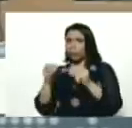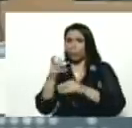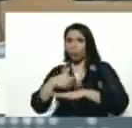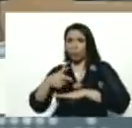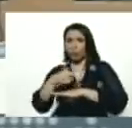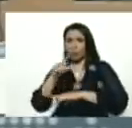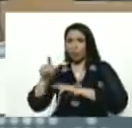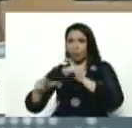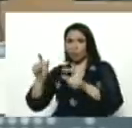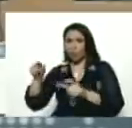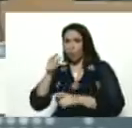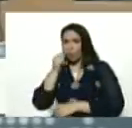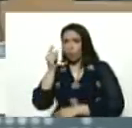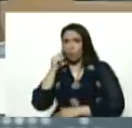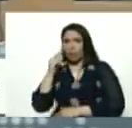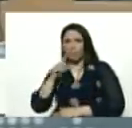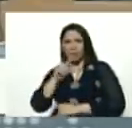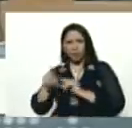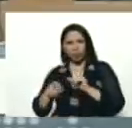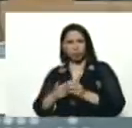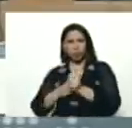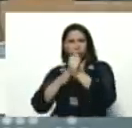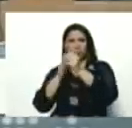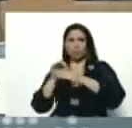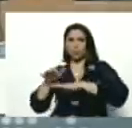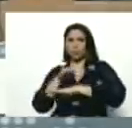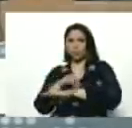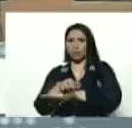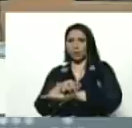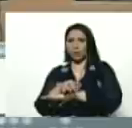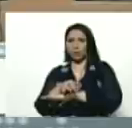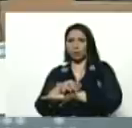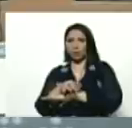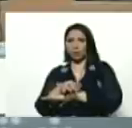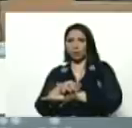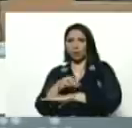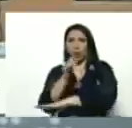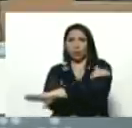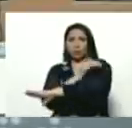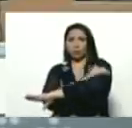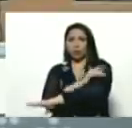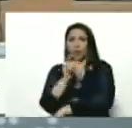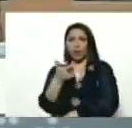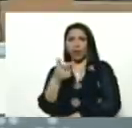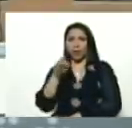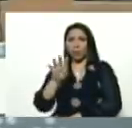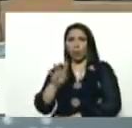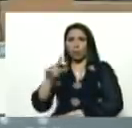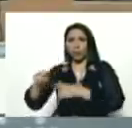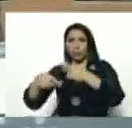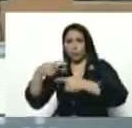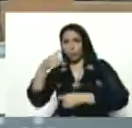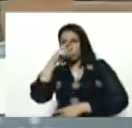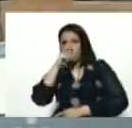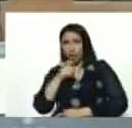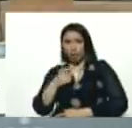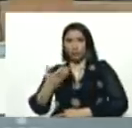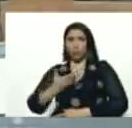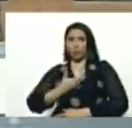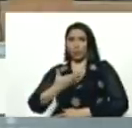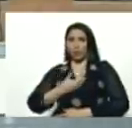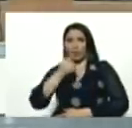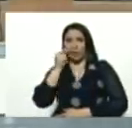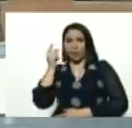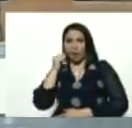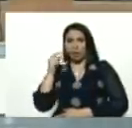le pregunto a los líderes municipales, de la oposición, de esta, del G4, el próximo año, hay elecciones de alcaldes y alcaldesas, ustedes